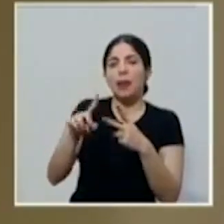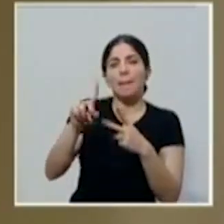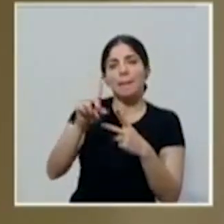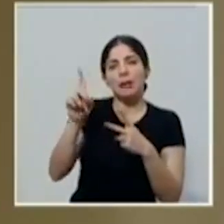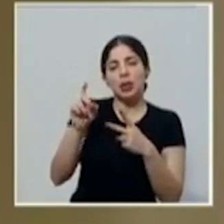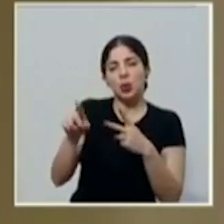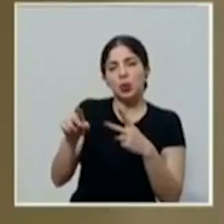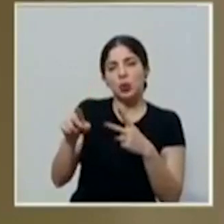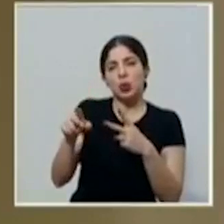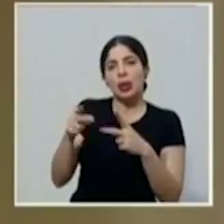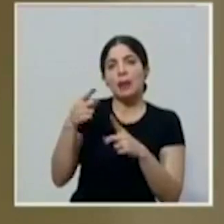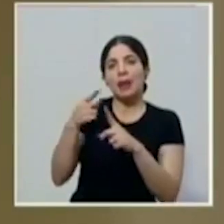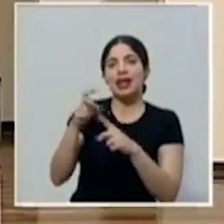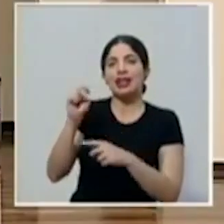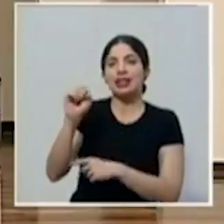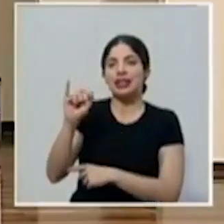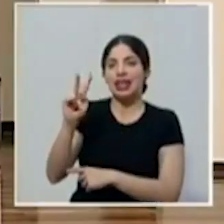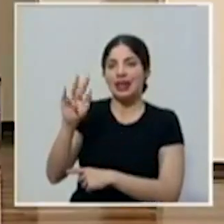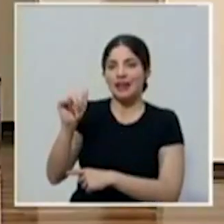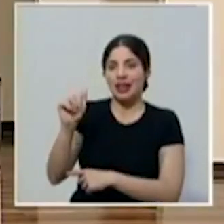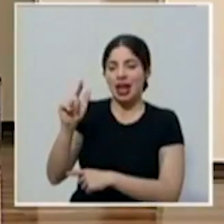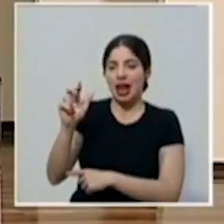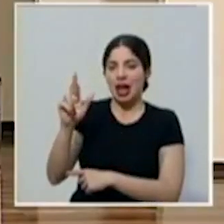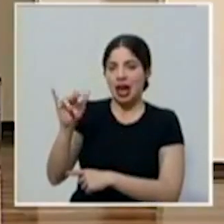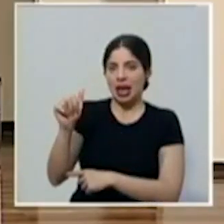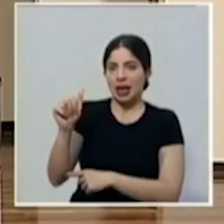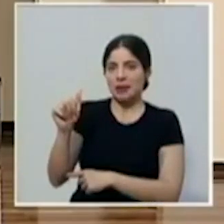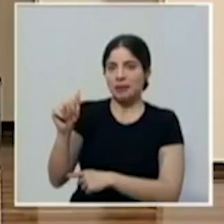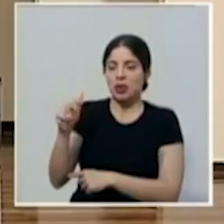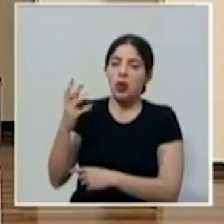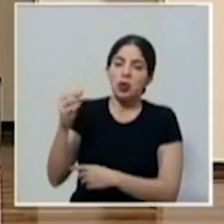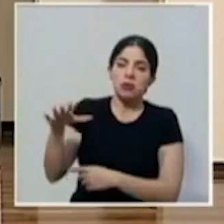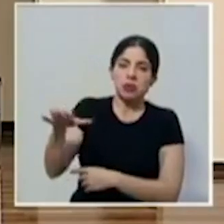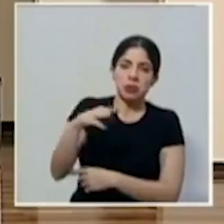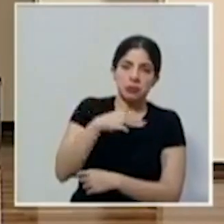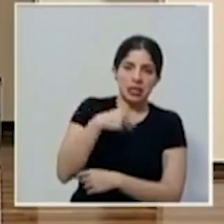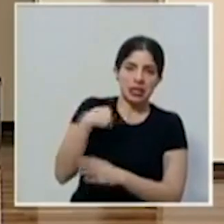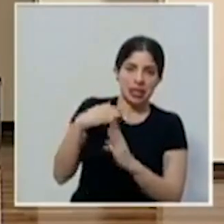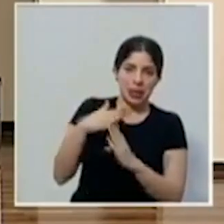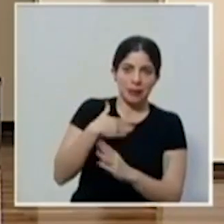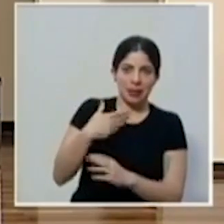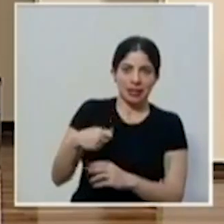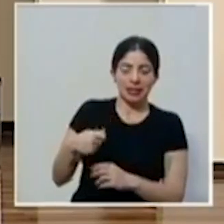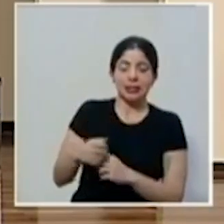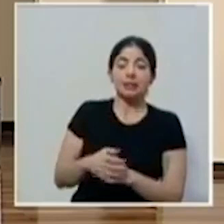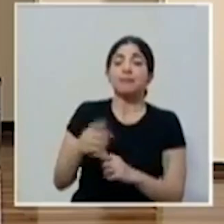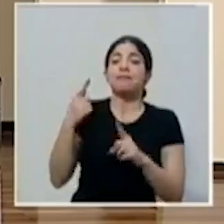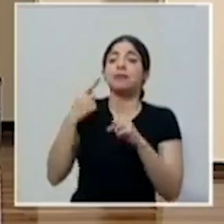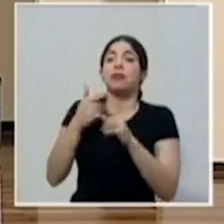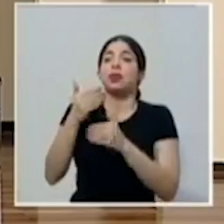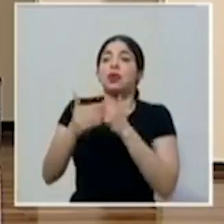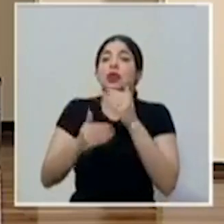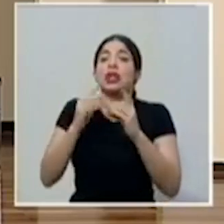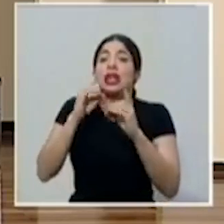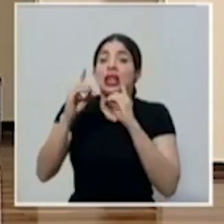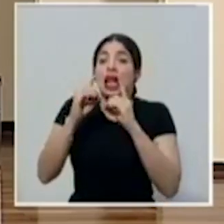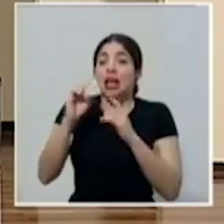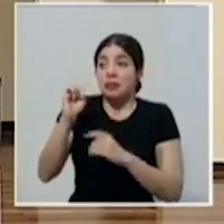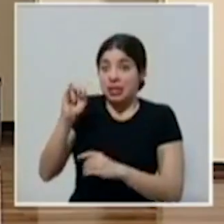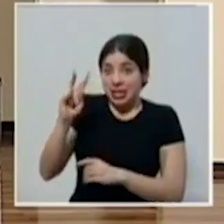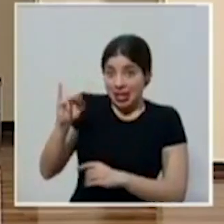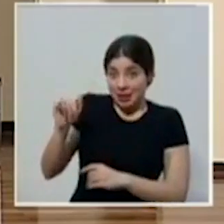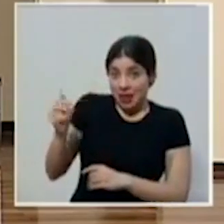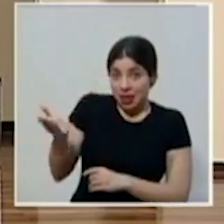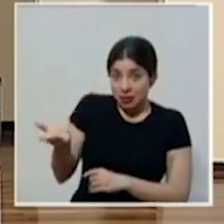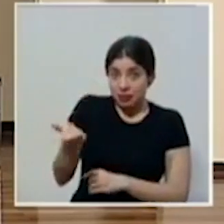es para doña Silvia Lara, bueno, en sí, para el Ministerio de la Presidencia en relación al proceso de diálogo. Si gusta, don Silvia, usted